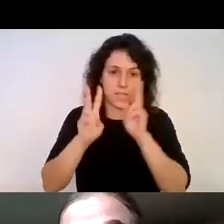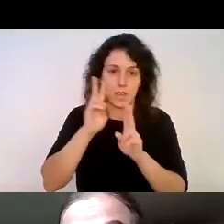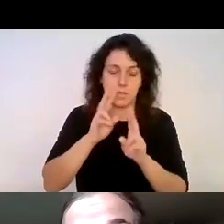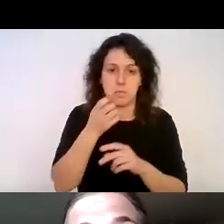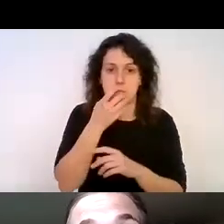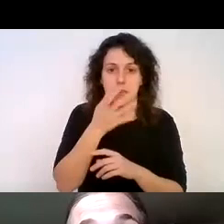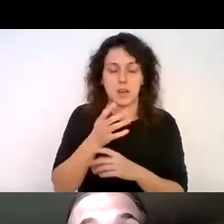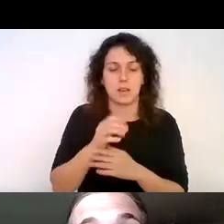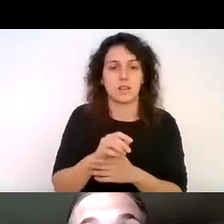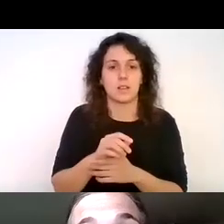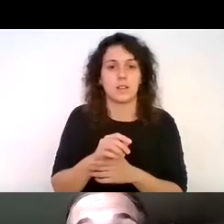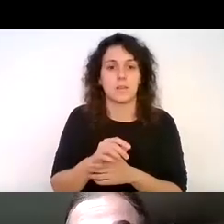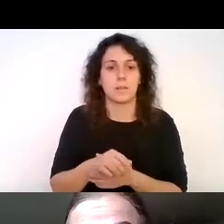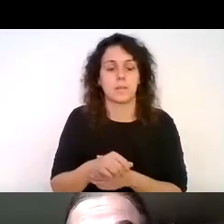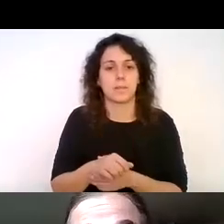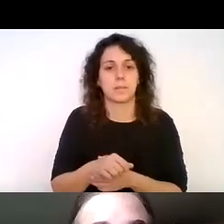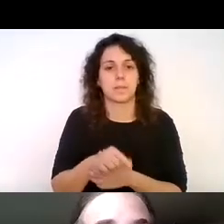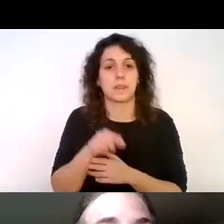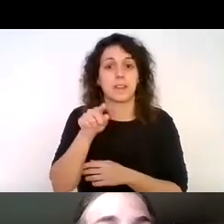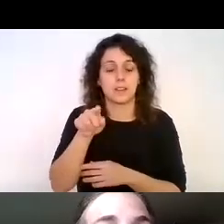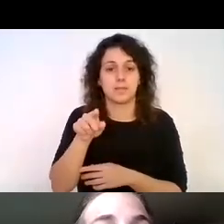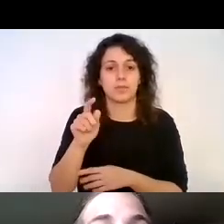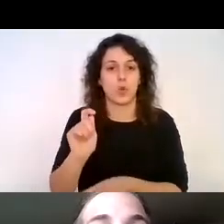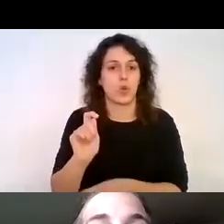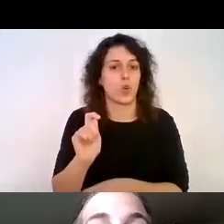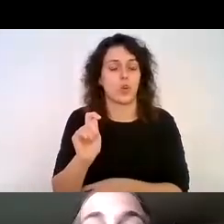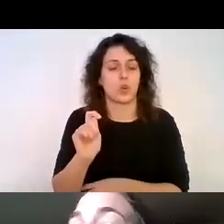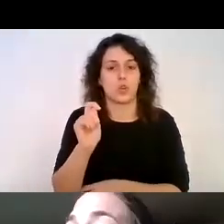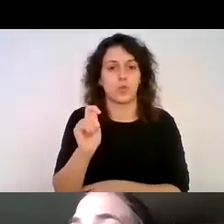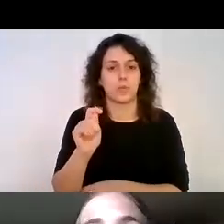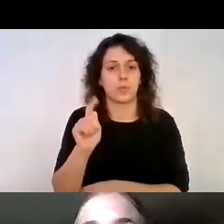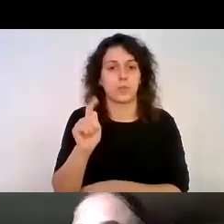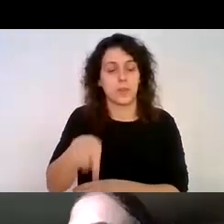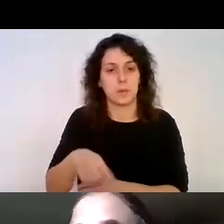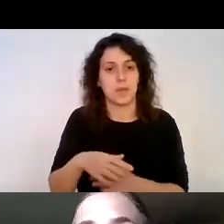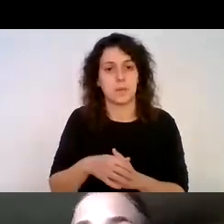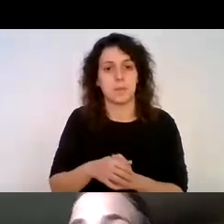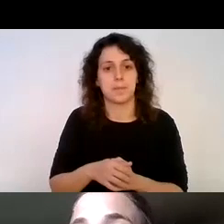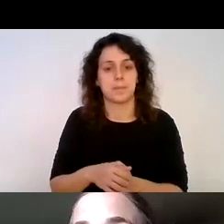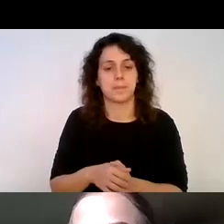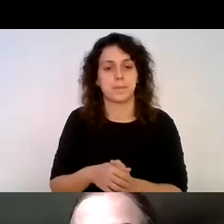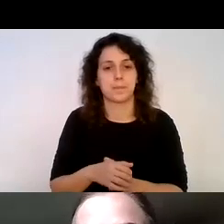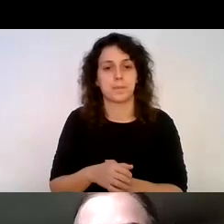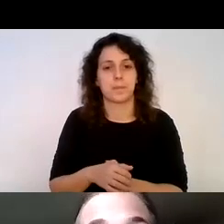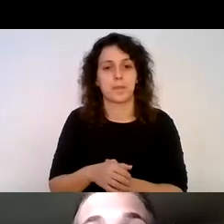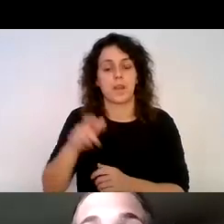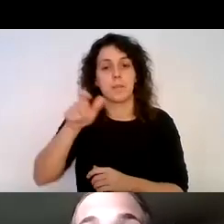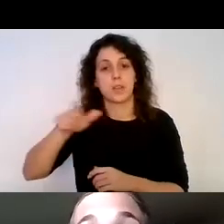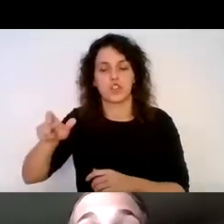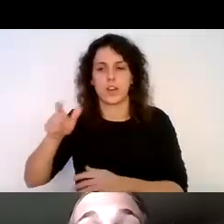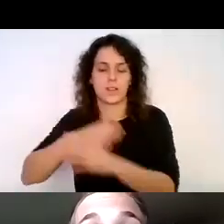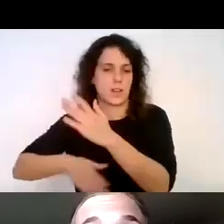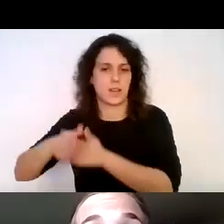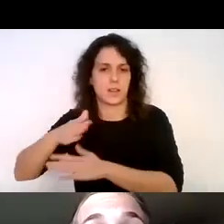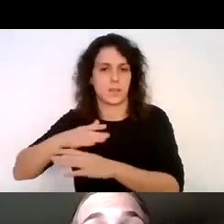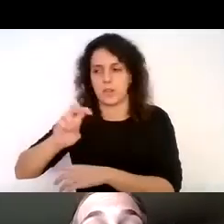persona no vidente conseguiera y otras limitaciones físicas es decir que